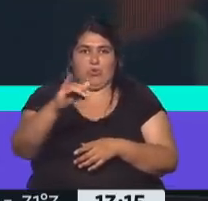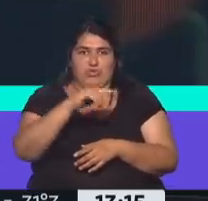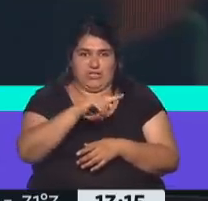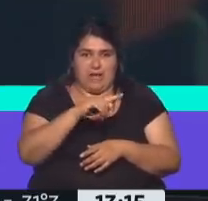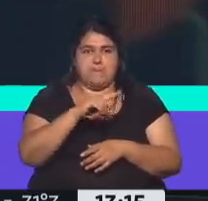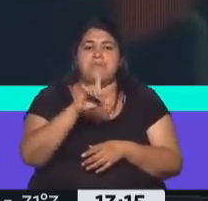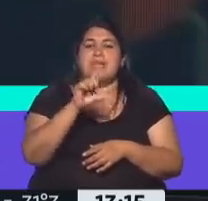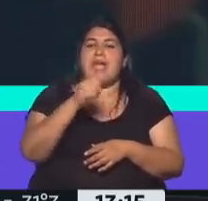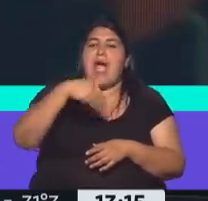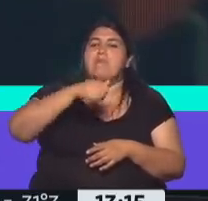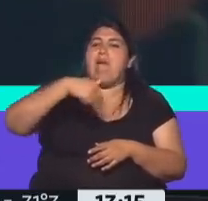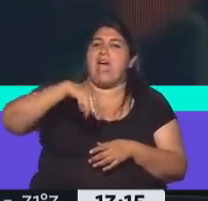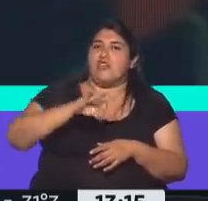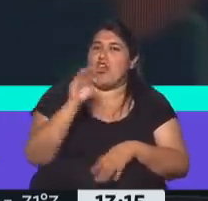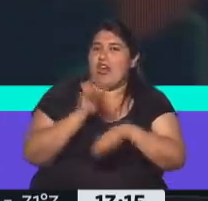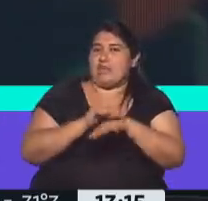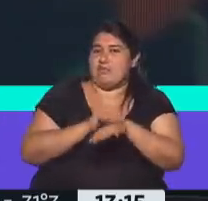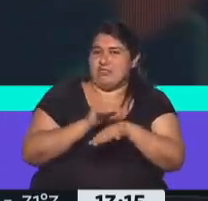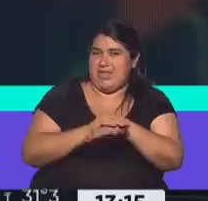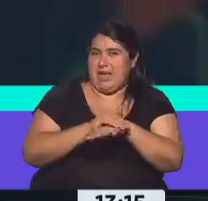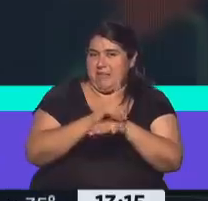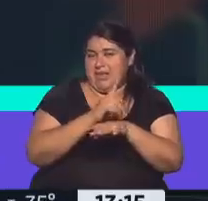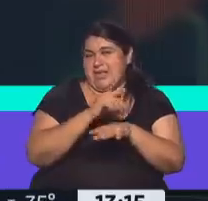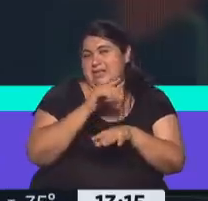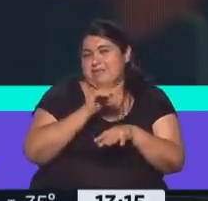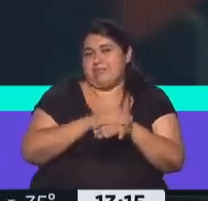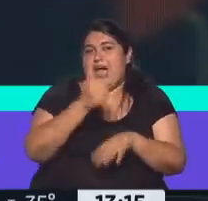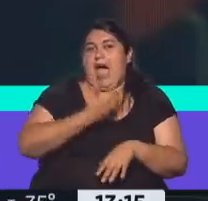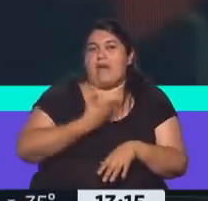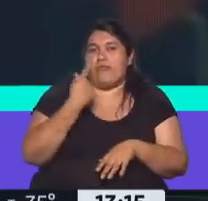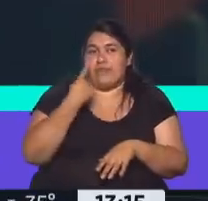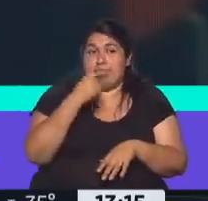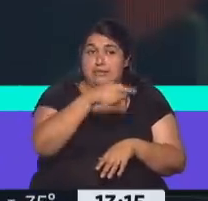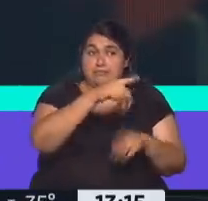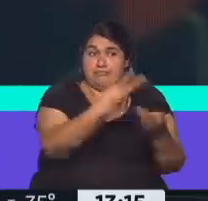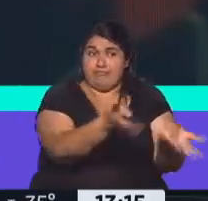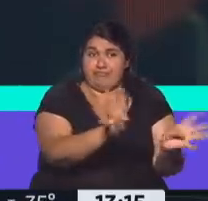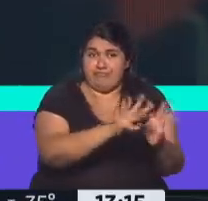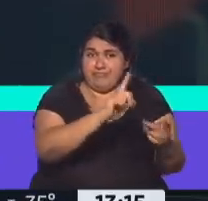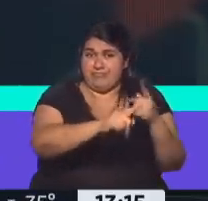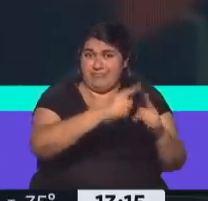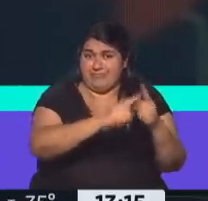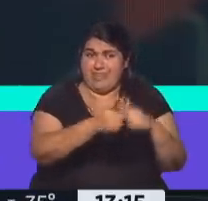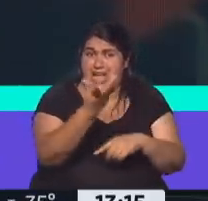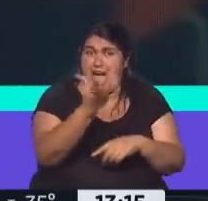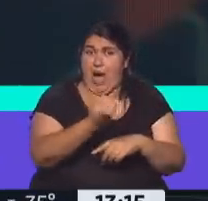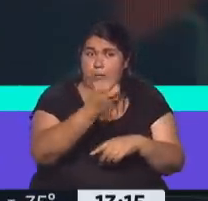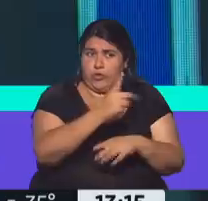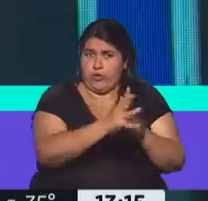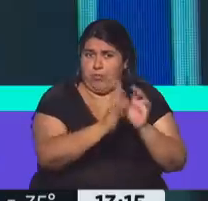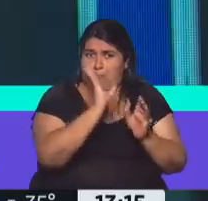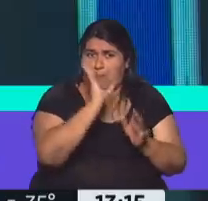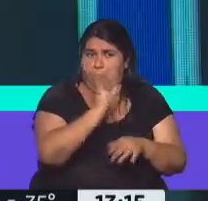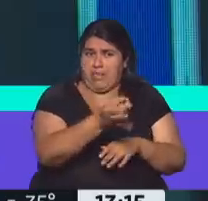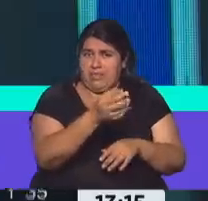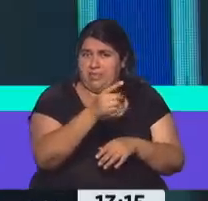Camaños, que es la interventora de la AFI, y este entramado, que está muy al descubierto por los audios que acabamos de escuchar. Quien hablaba